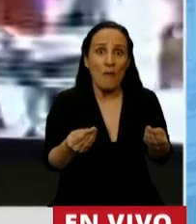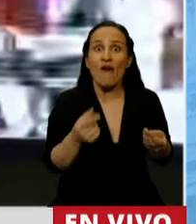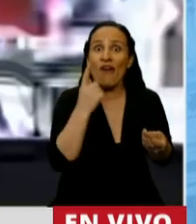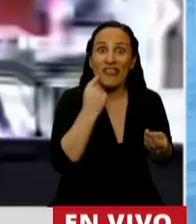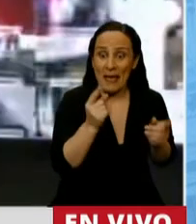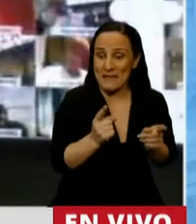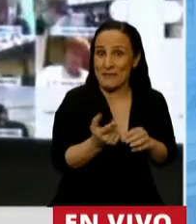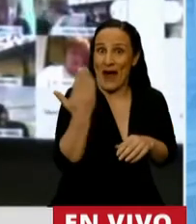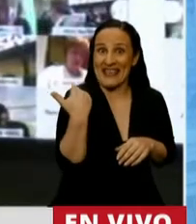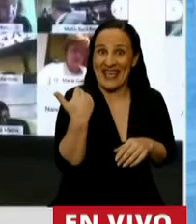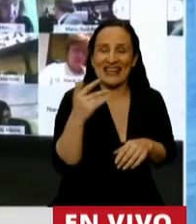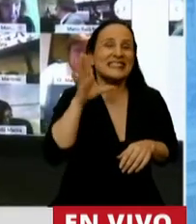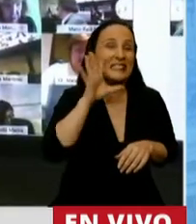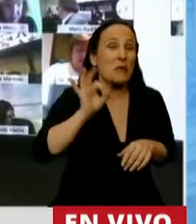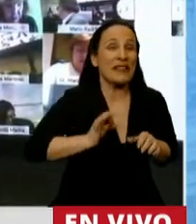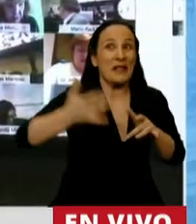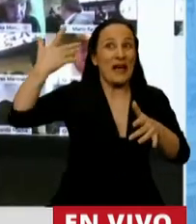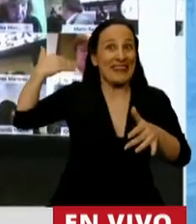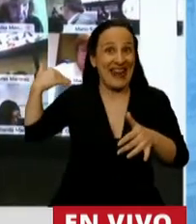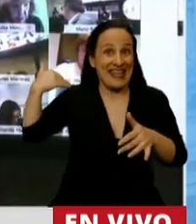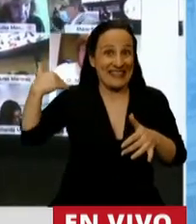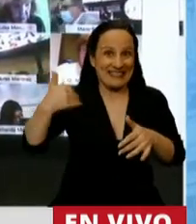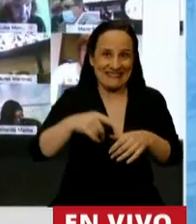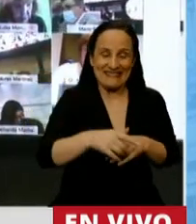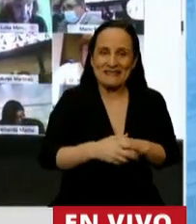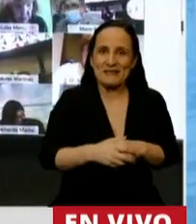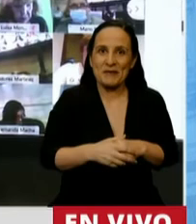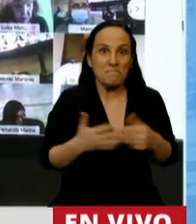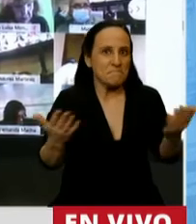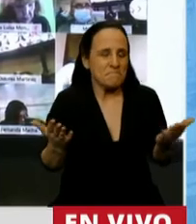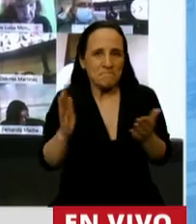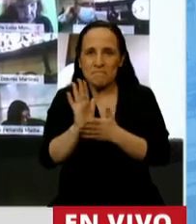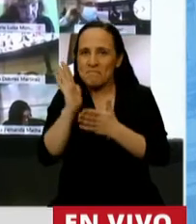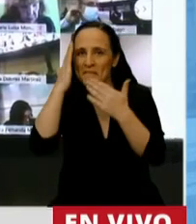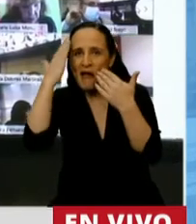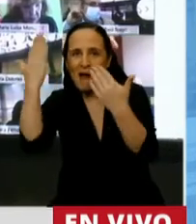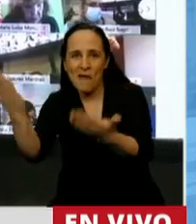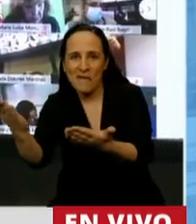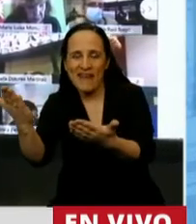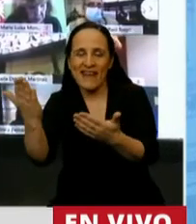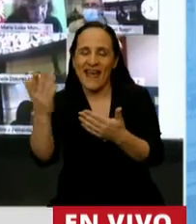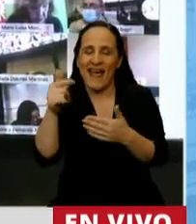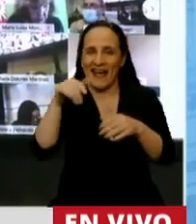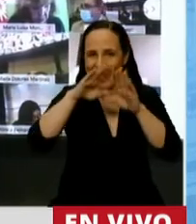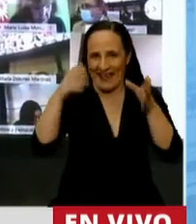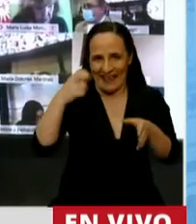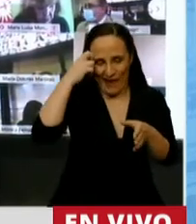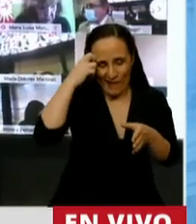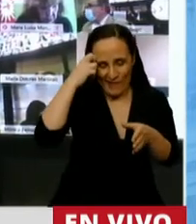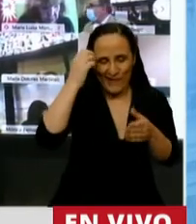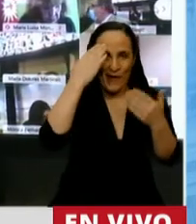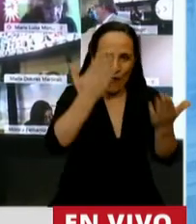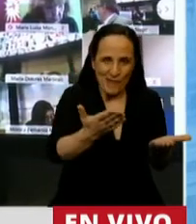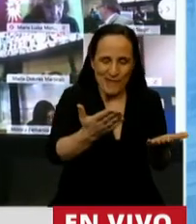ayer, hace 50 años. Es decir, que estamos homenajeando en esta Cámara, en esta